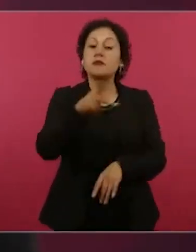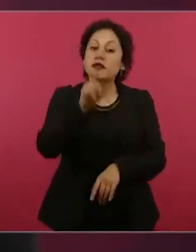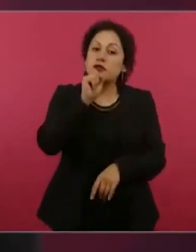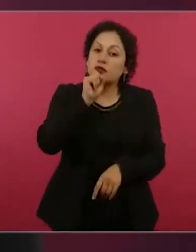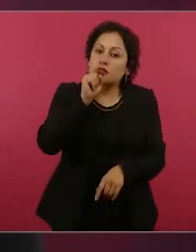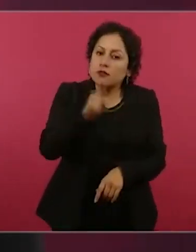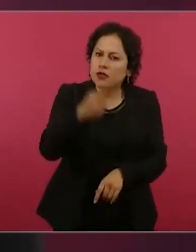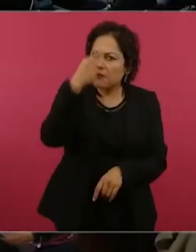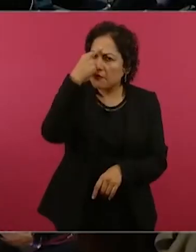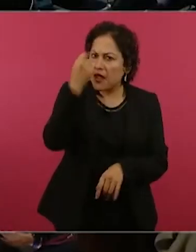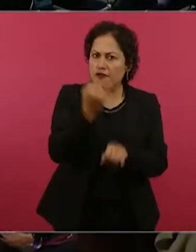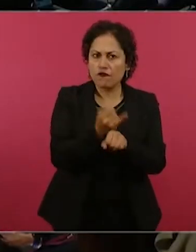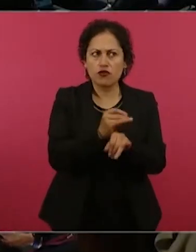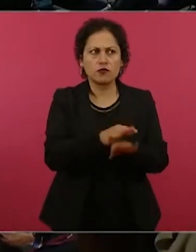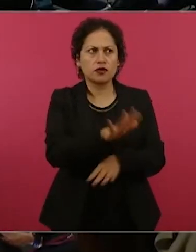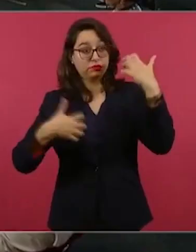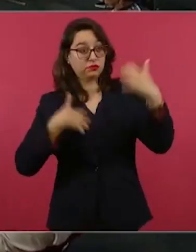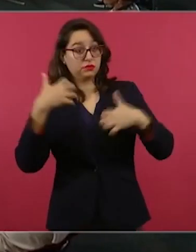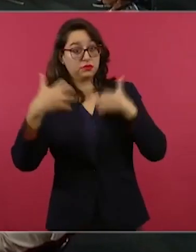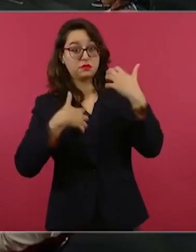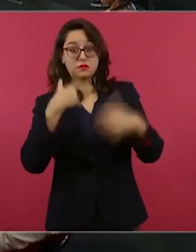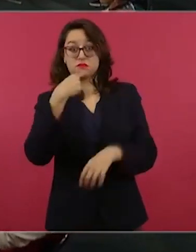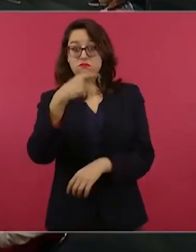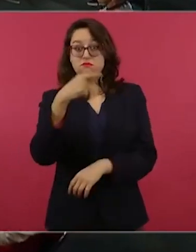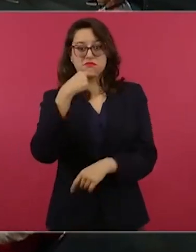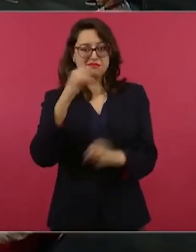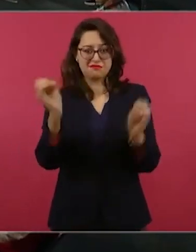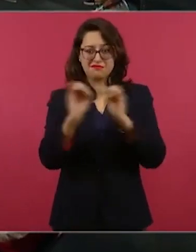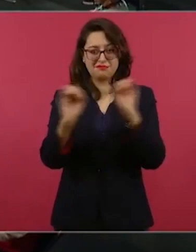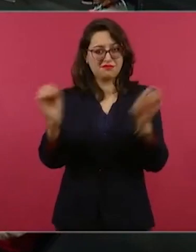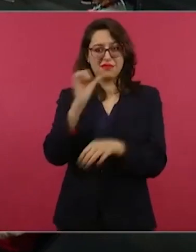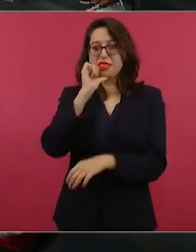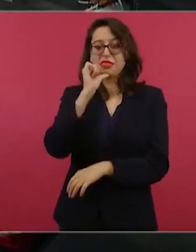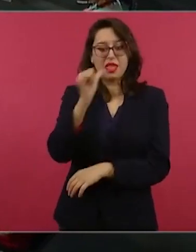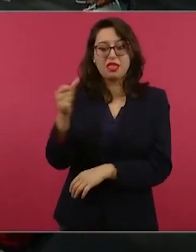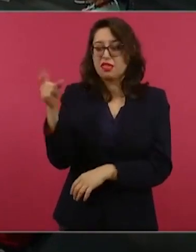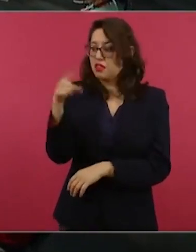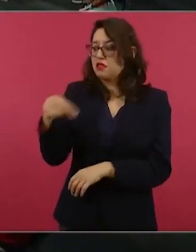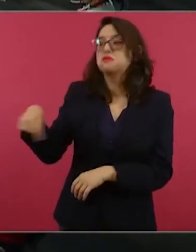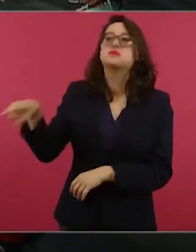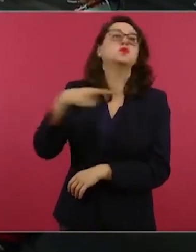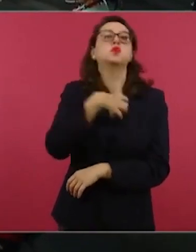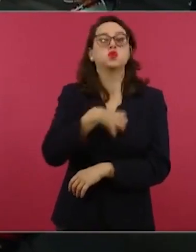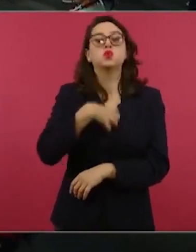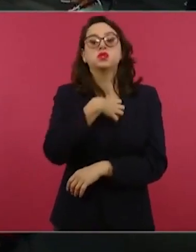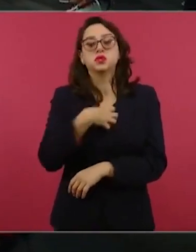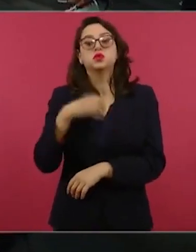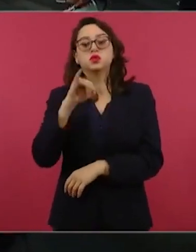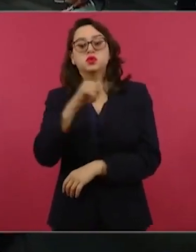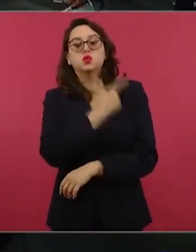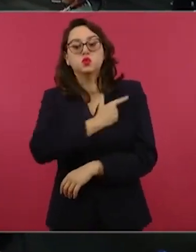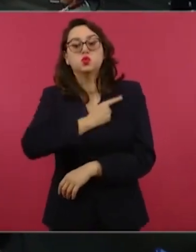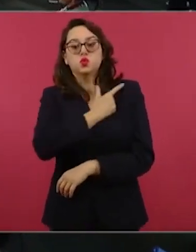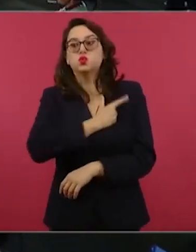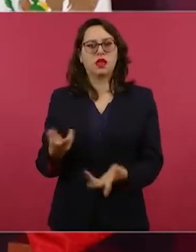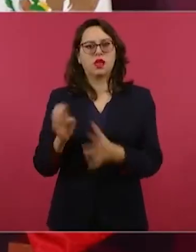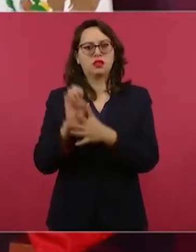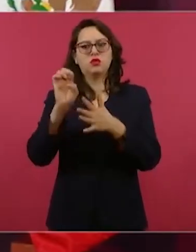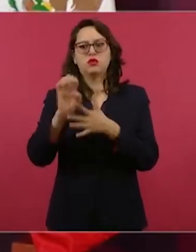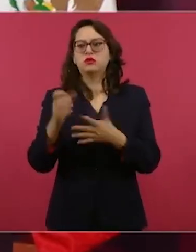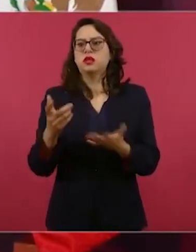mexicanas y los mexicanos. Este grupo de Claudio X. González,